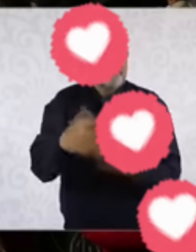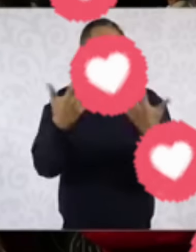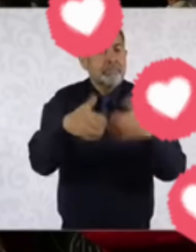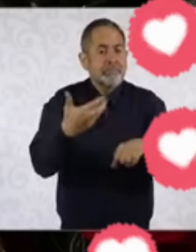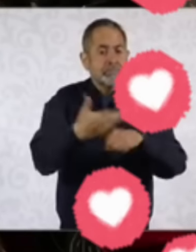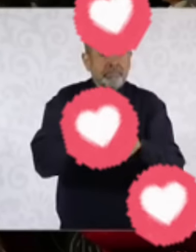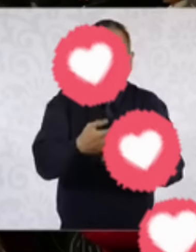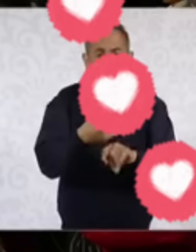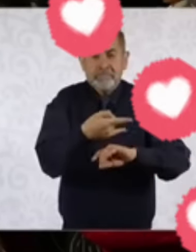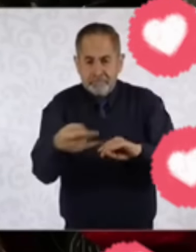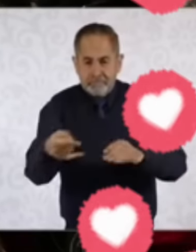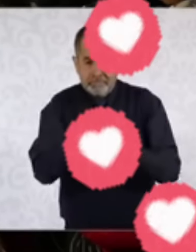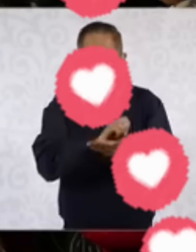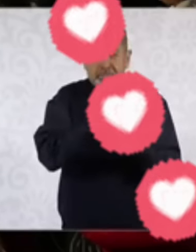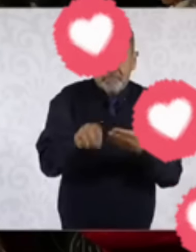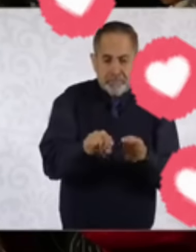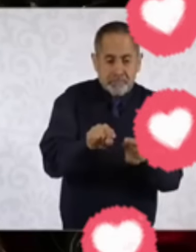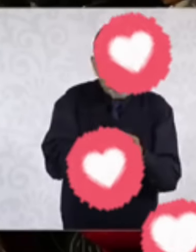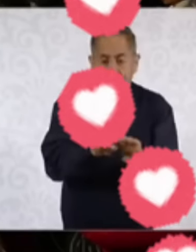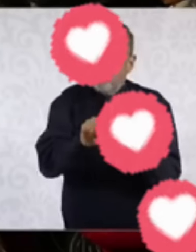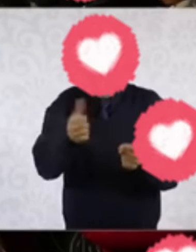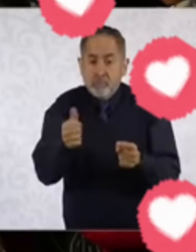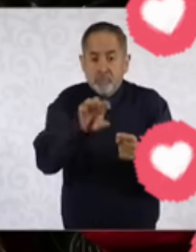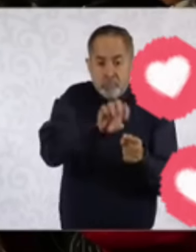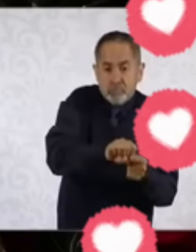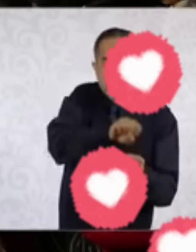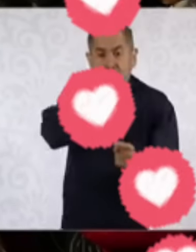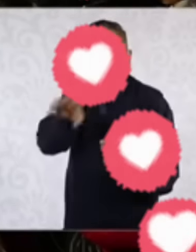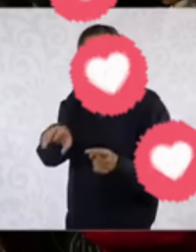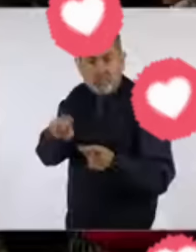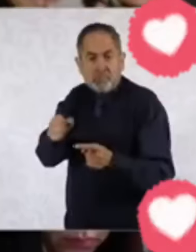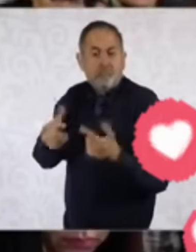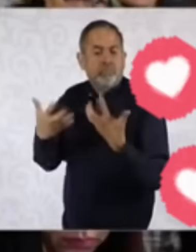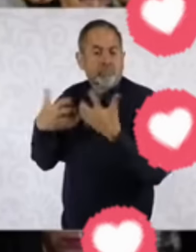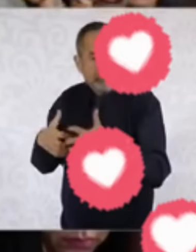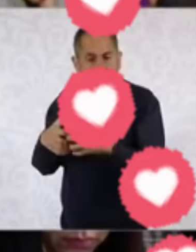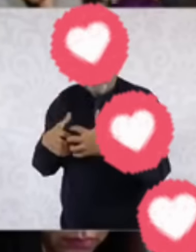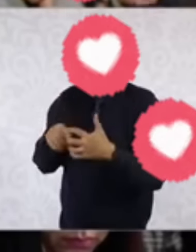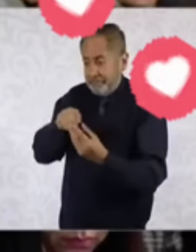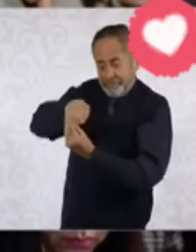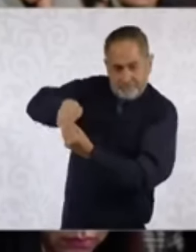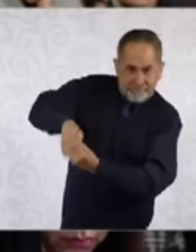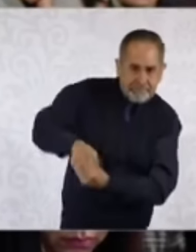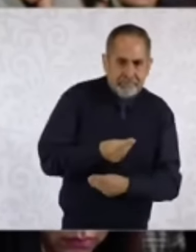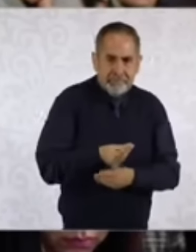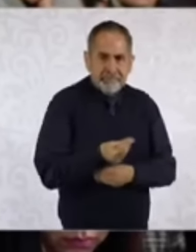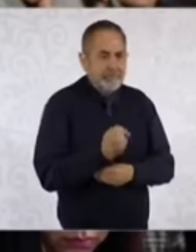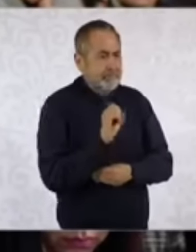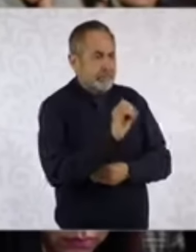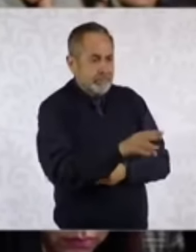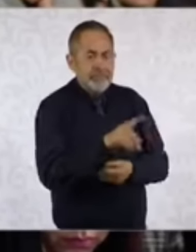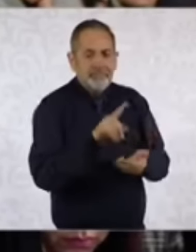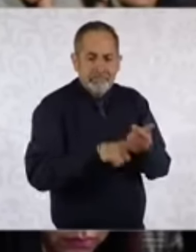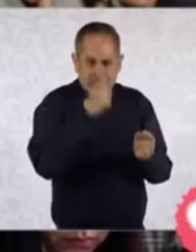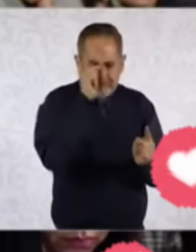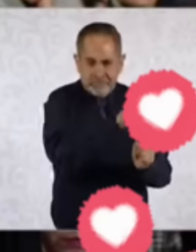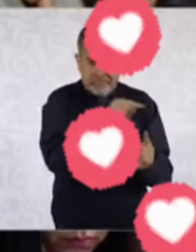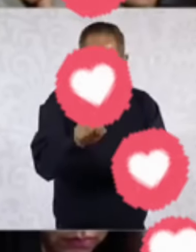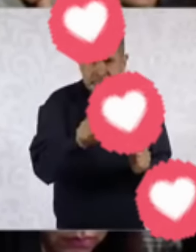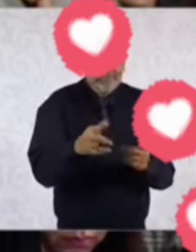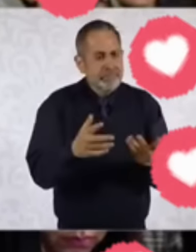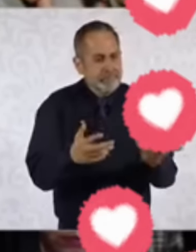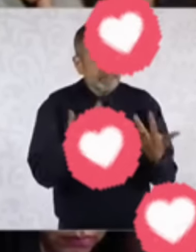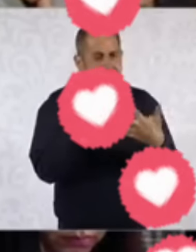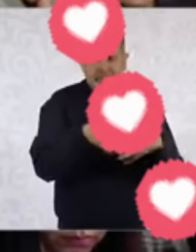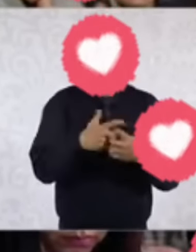la deposita a una empresa concentradora, la cual se concentra el retorno a una empresa y después, pues bueno, esa empresa,